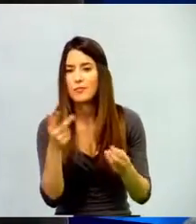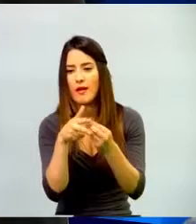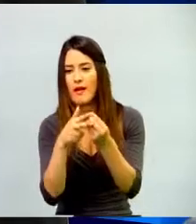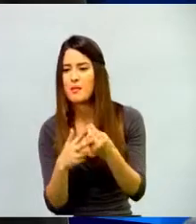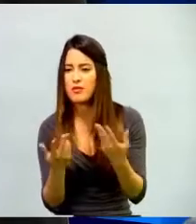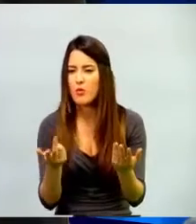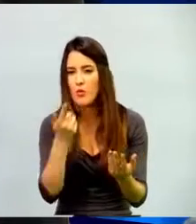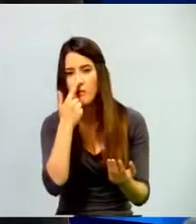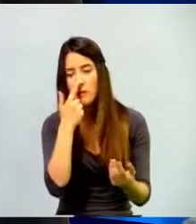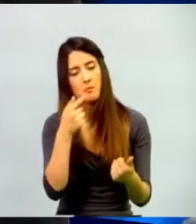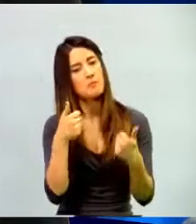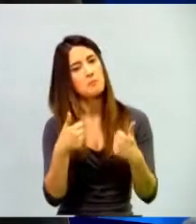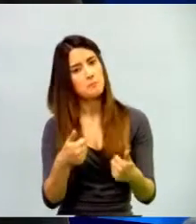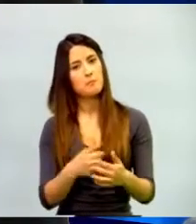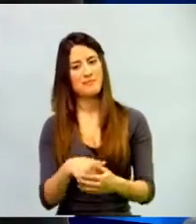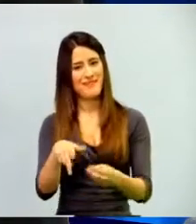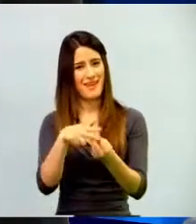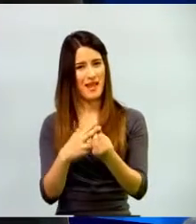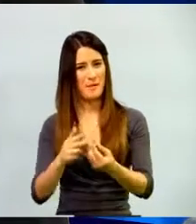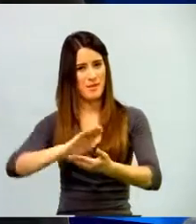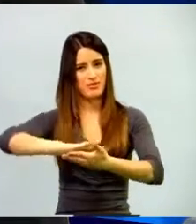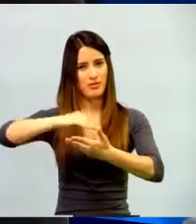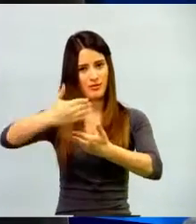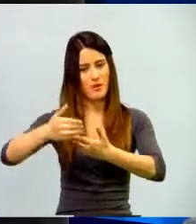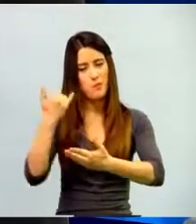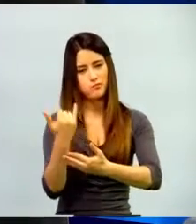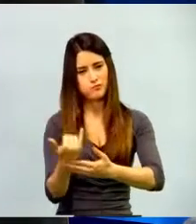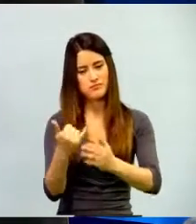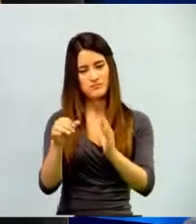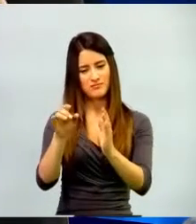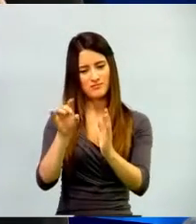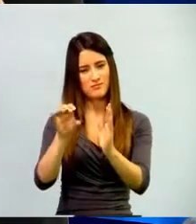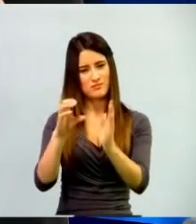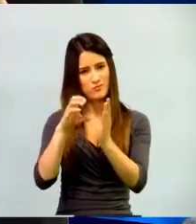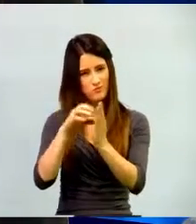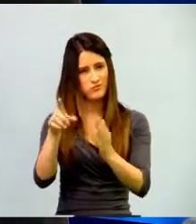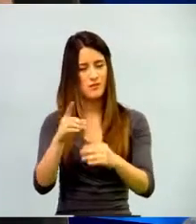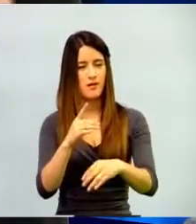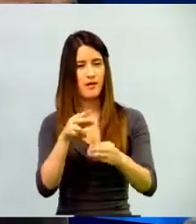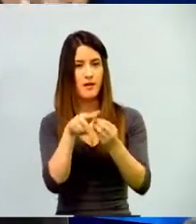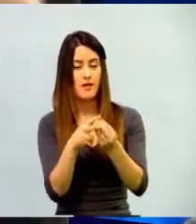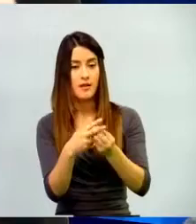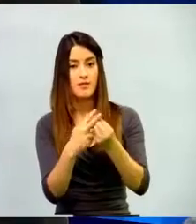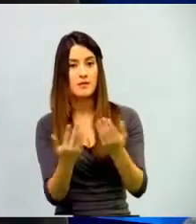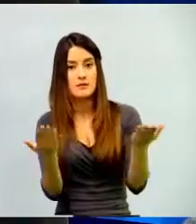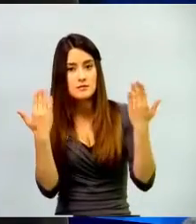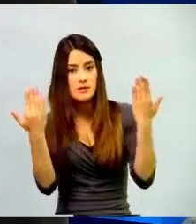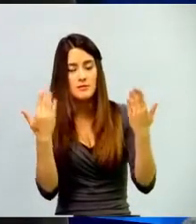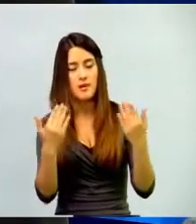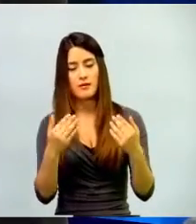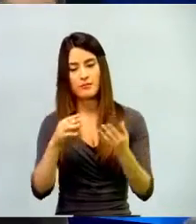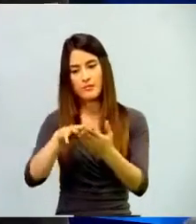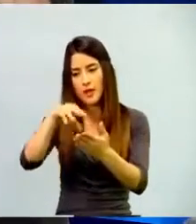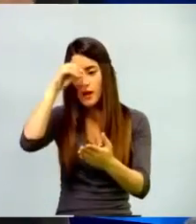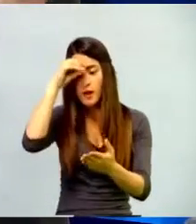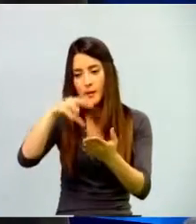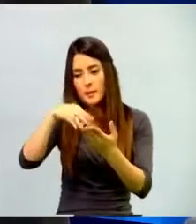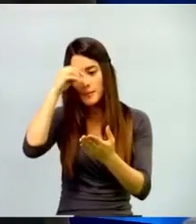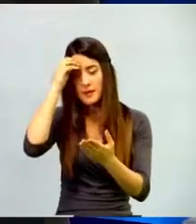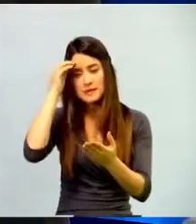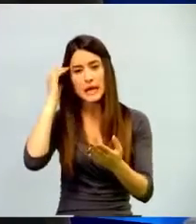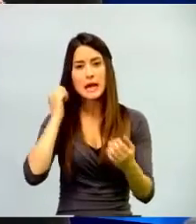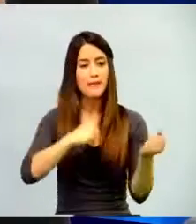específico de esta herramienta, les permite también un aprendizaje colaborativo, o sea, que no solamente